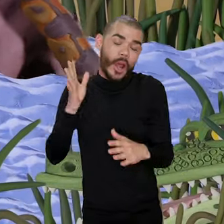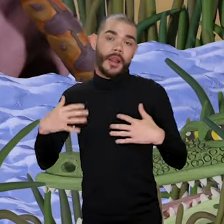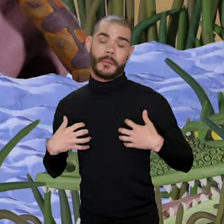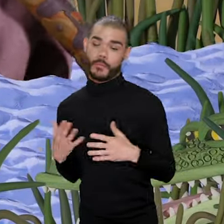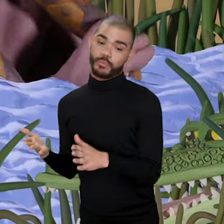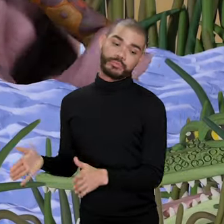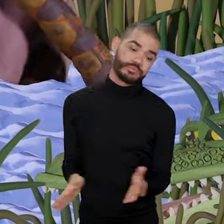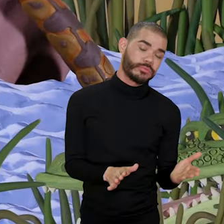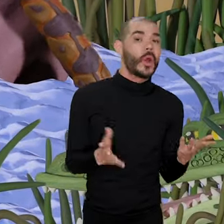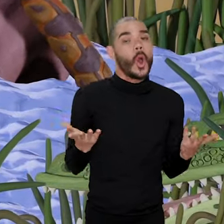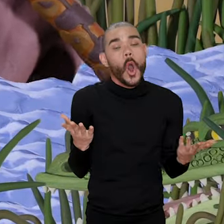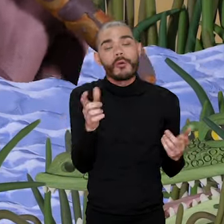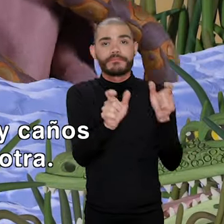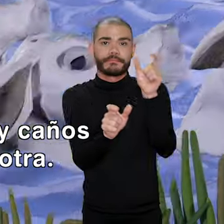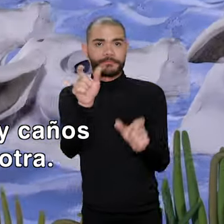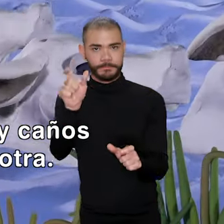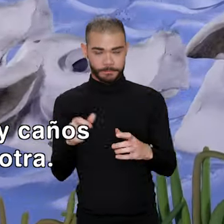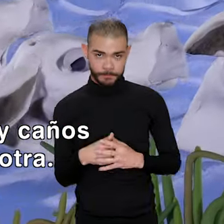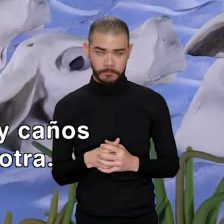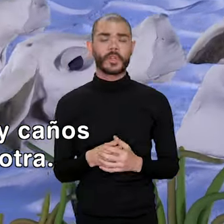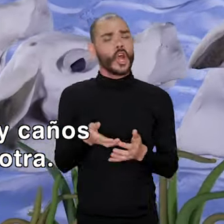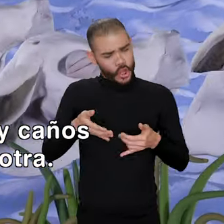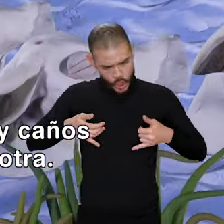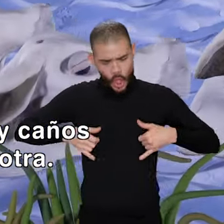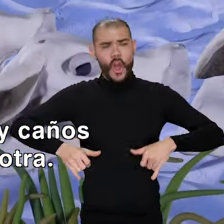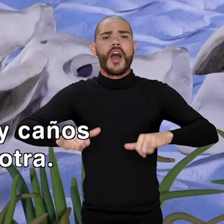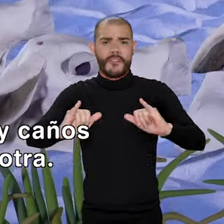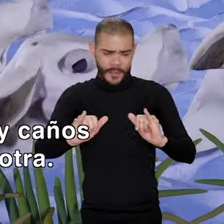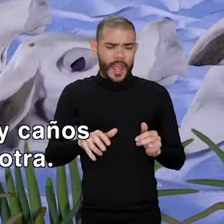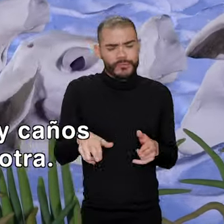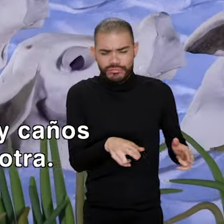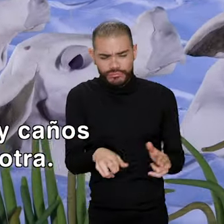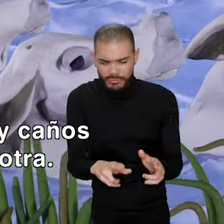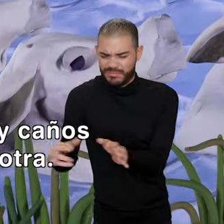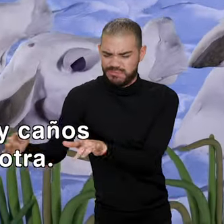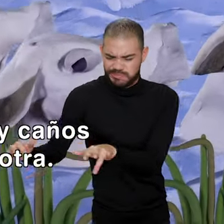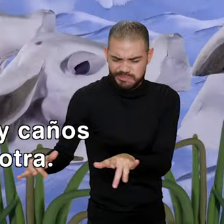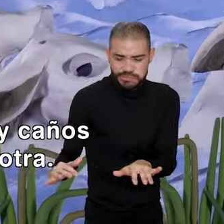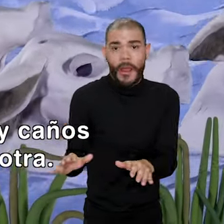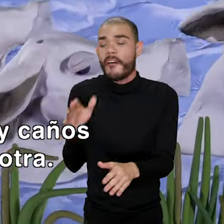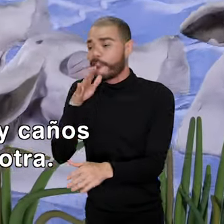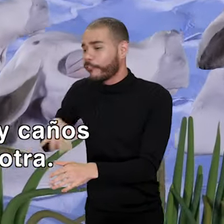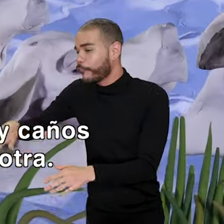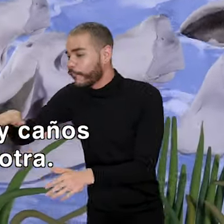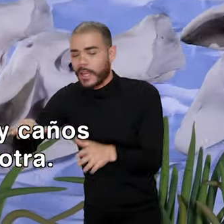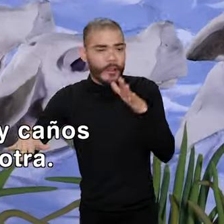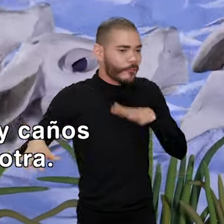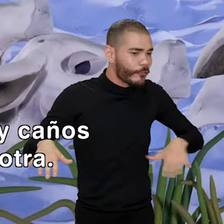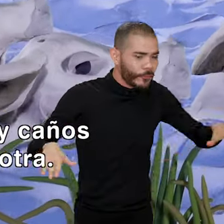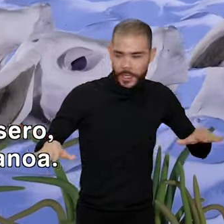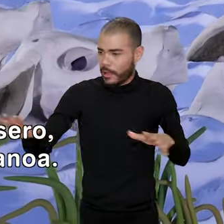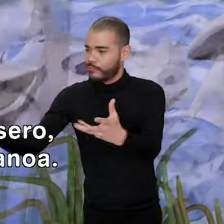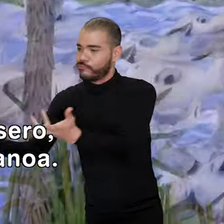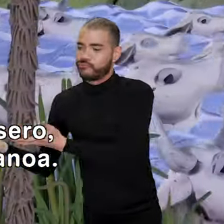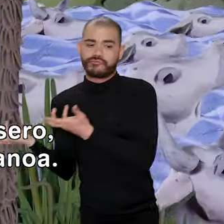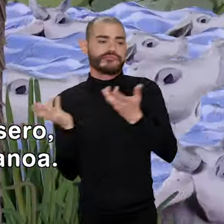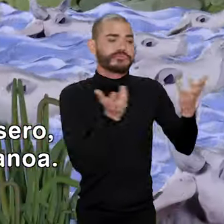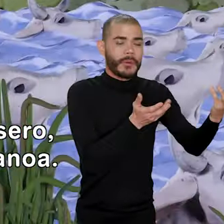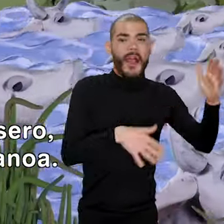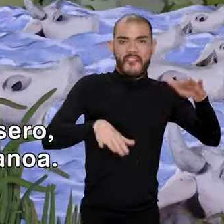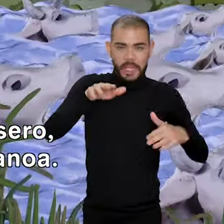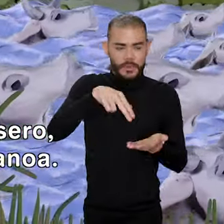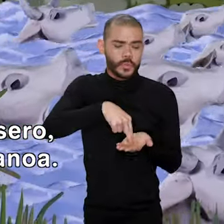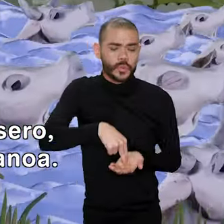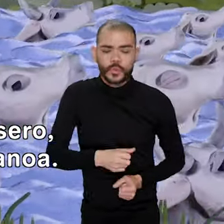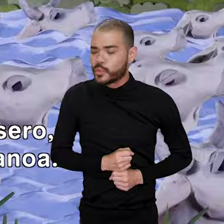hombres y animales. Aún hoy se pasa ganado por ríos y caños para trasladarlo de una finca a otra, a veces con